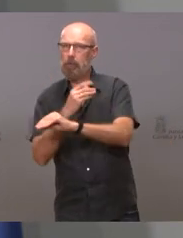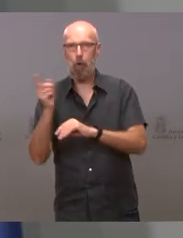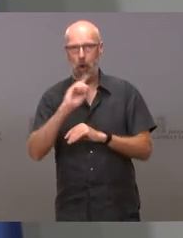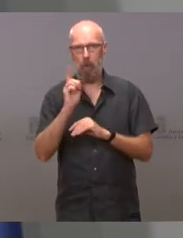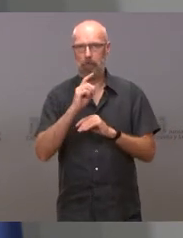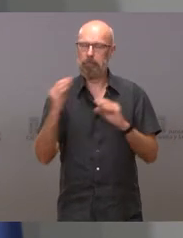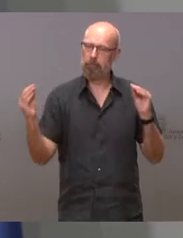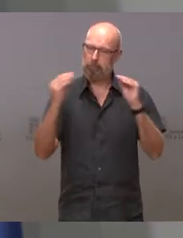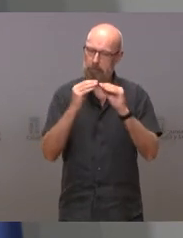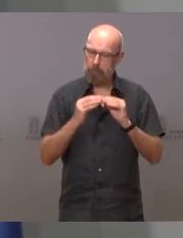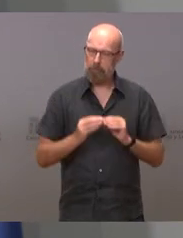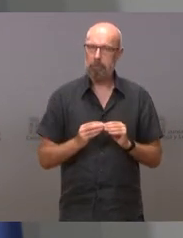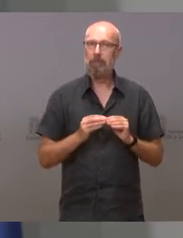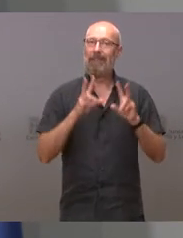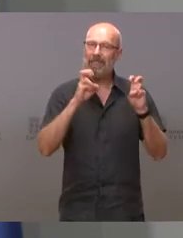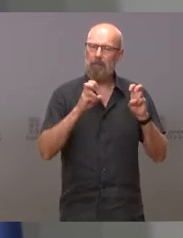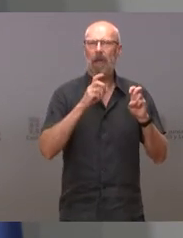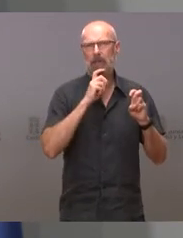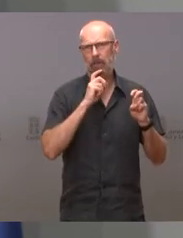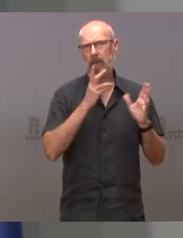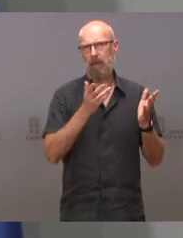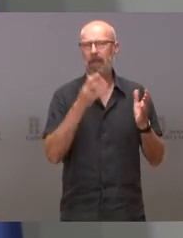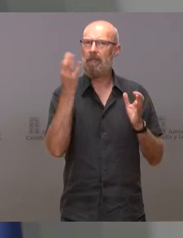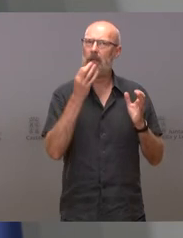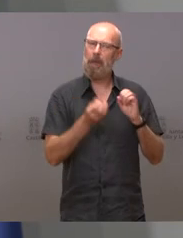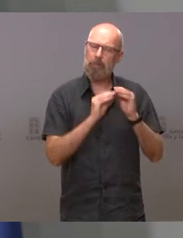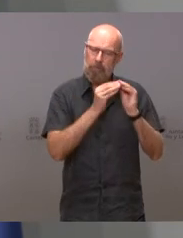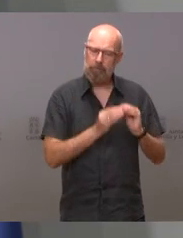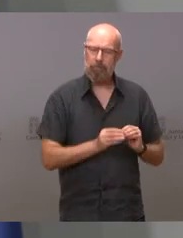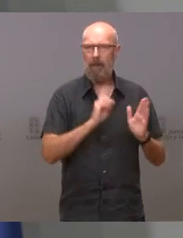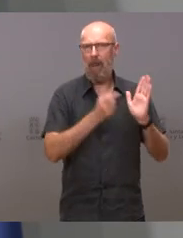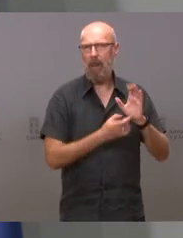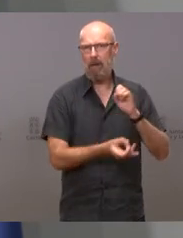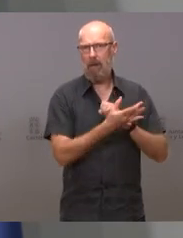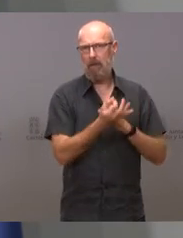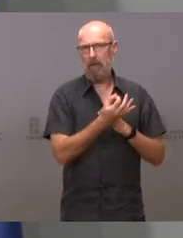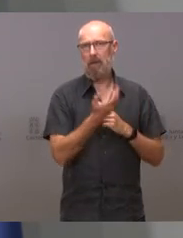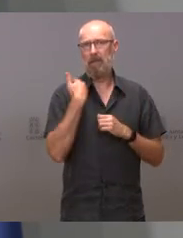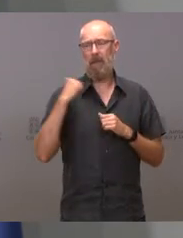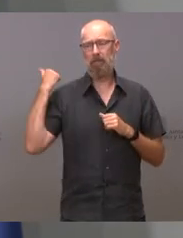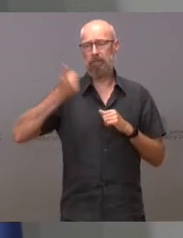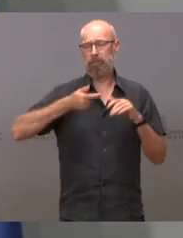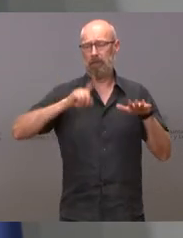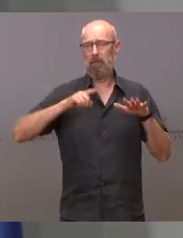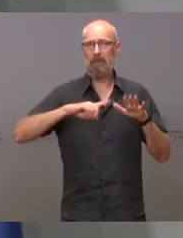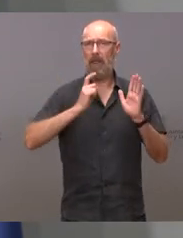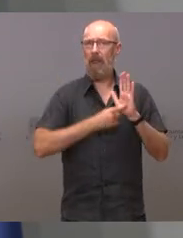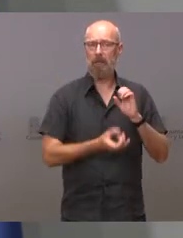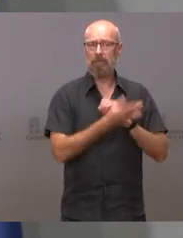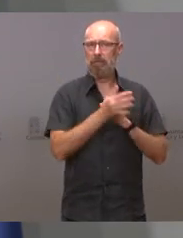que necesita una ley, pues que llevamos 16 meses y no tenemos esta ley.